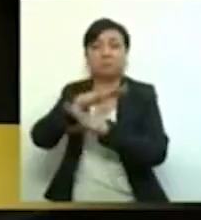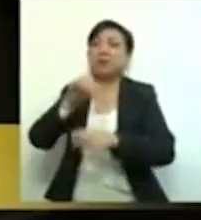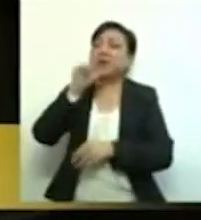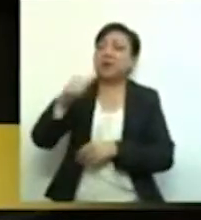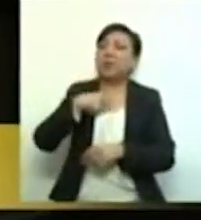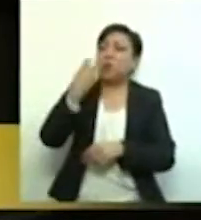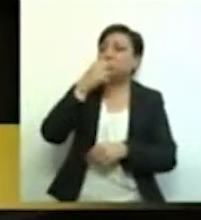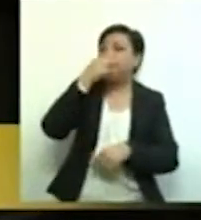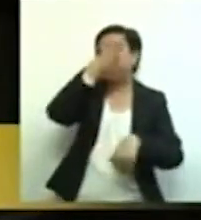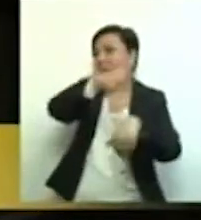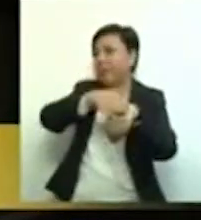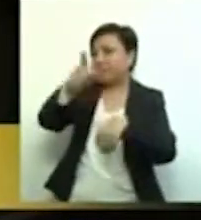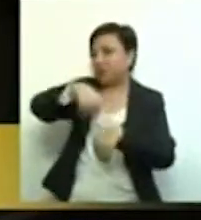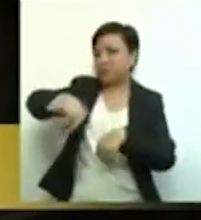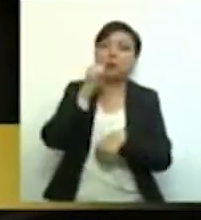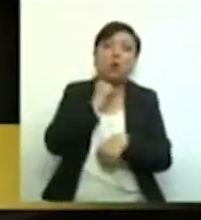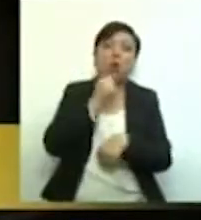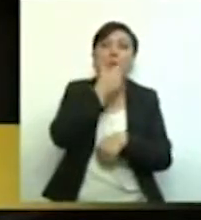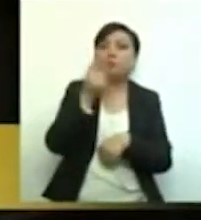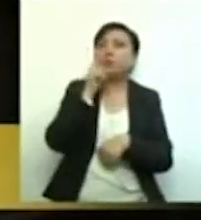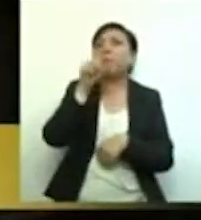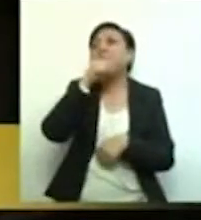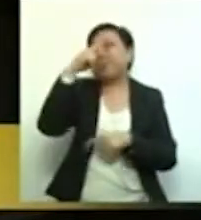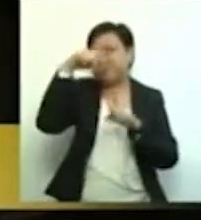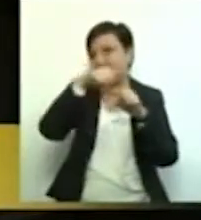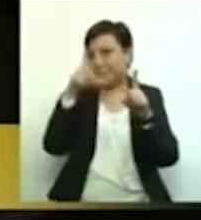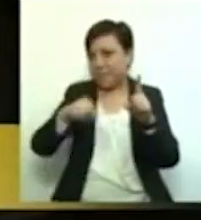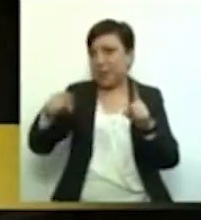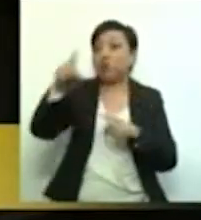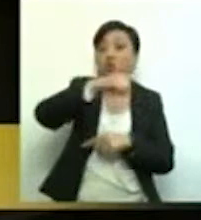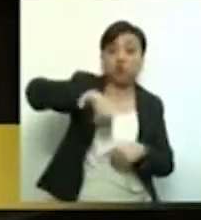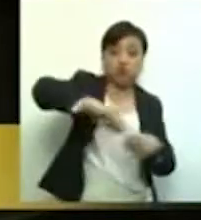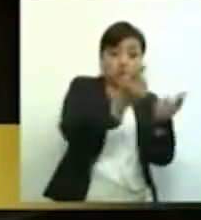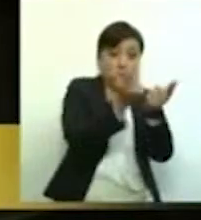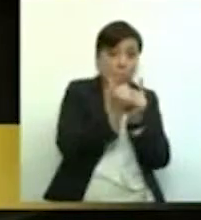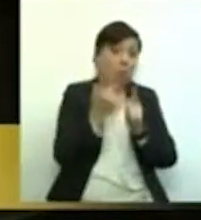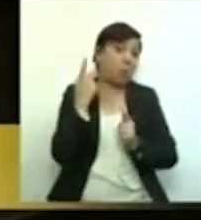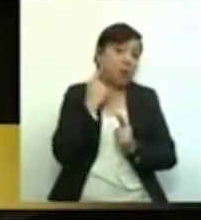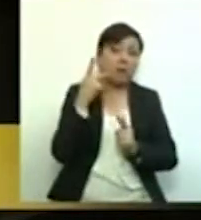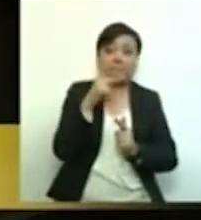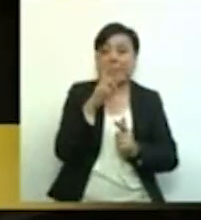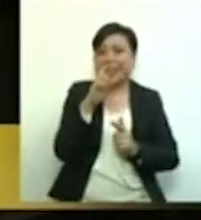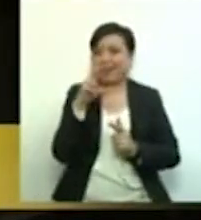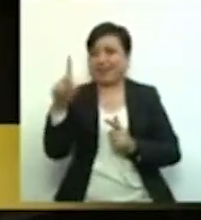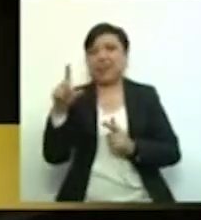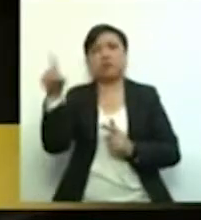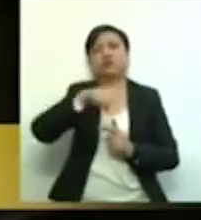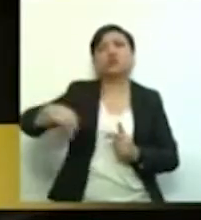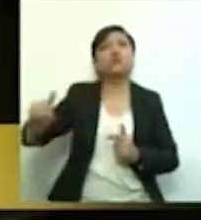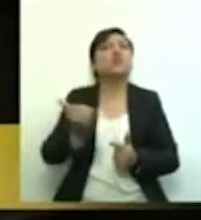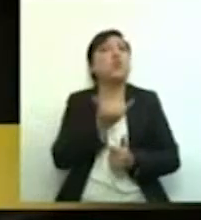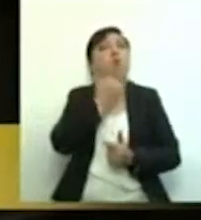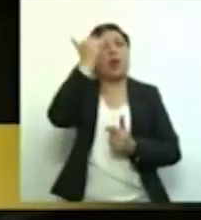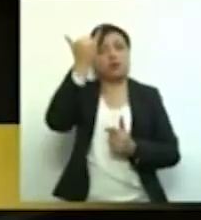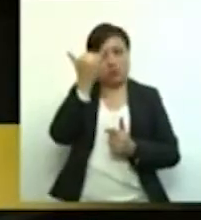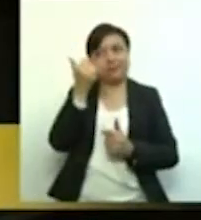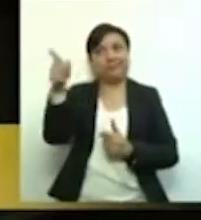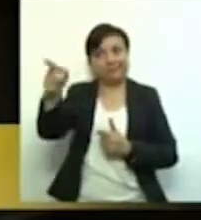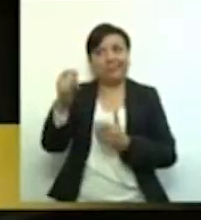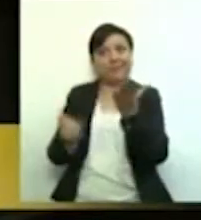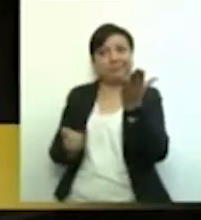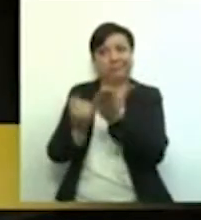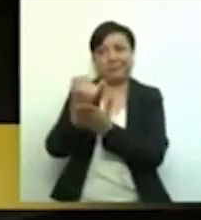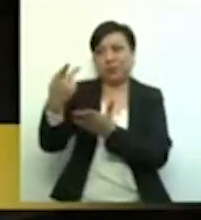compañeros senadores y pueblo de México, el grupo parlamentario del PRD considera totalmente equivocada esta decisión del